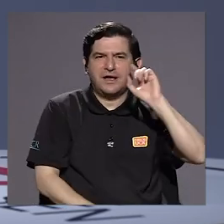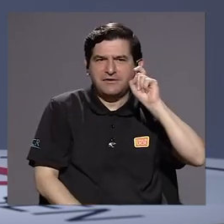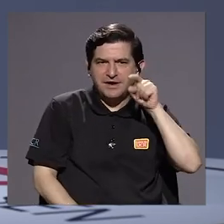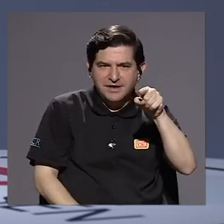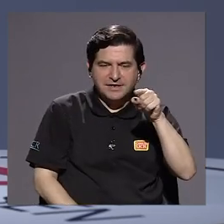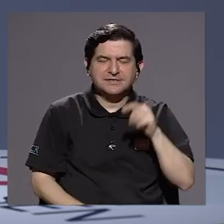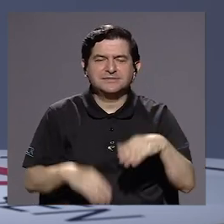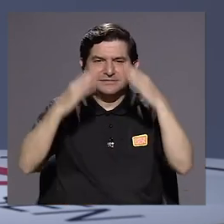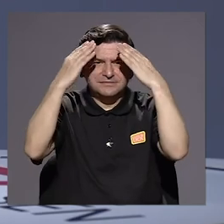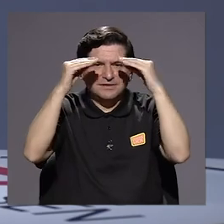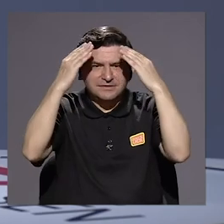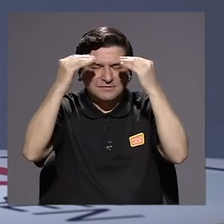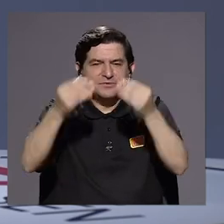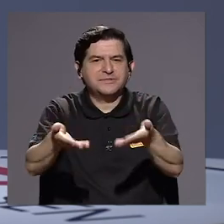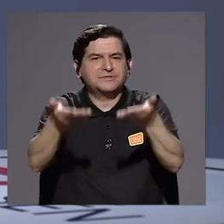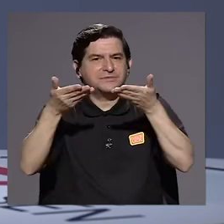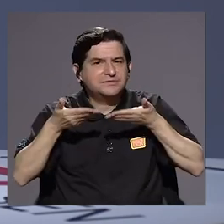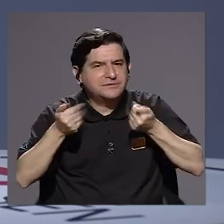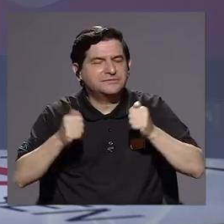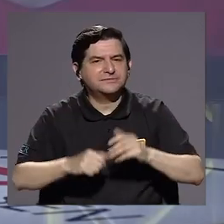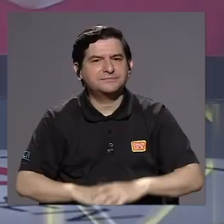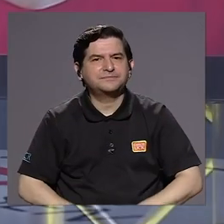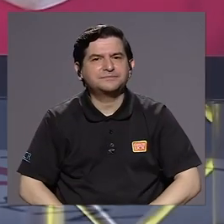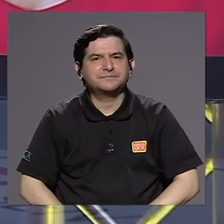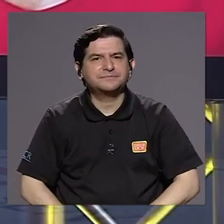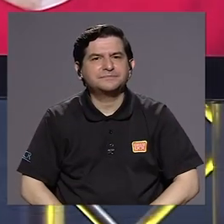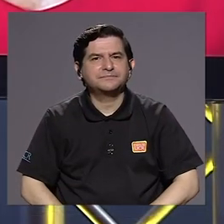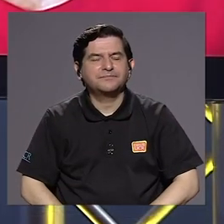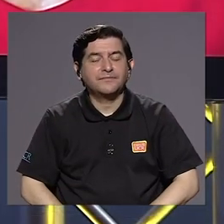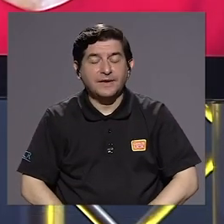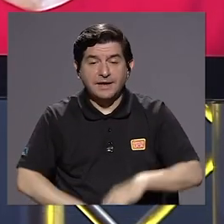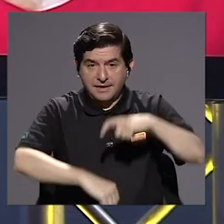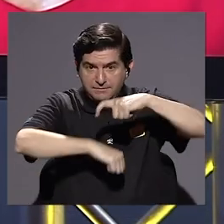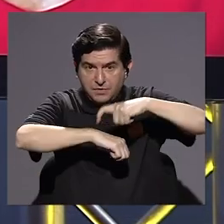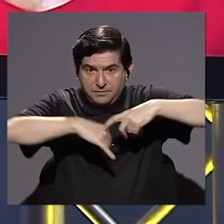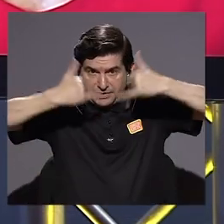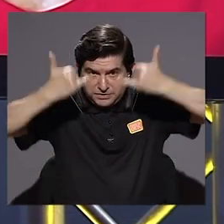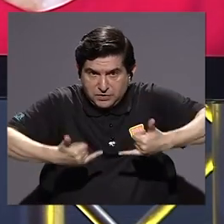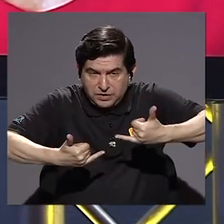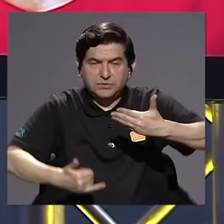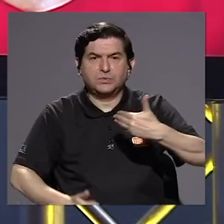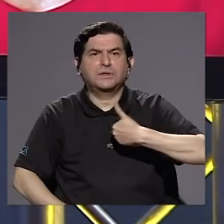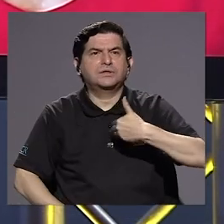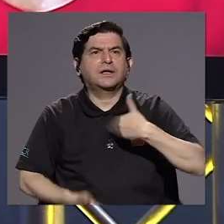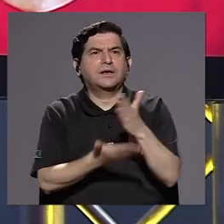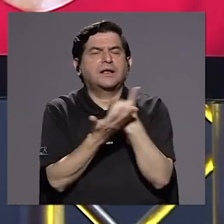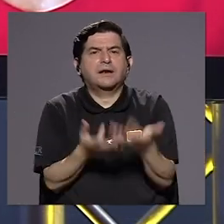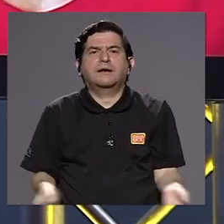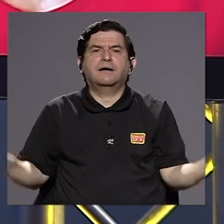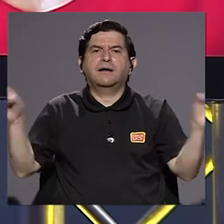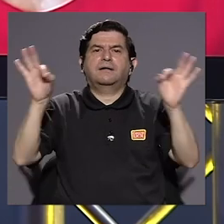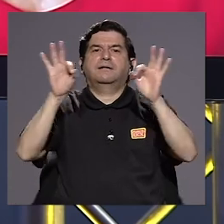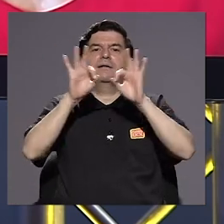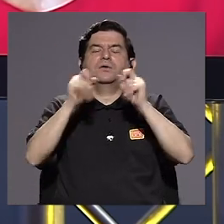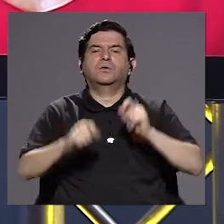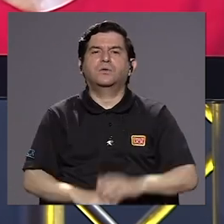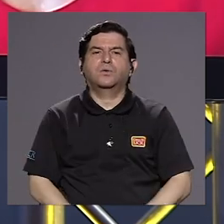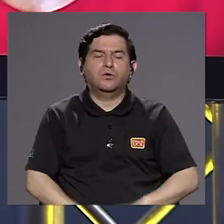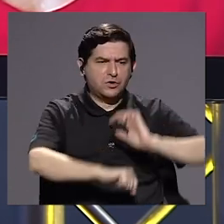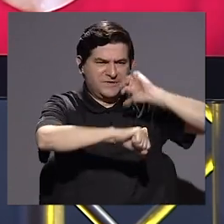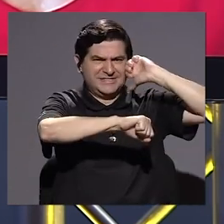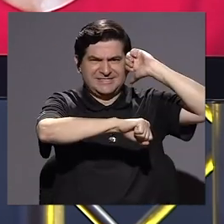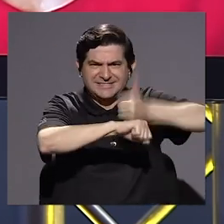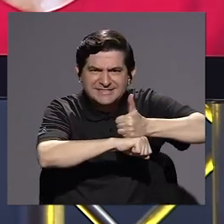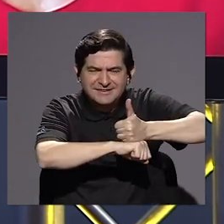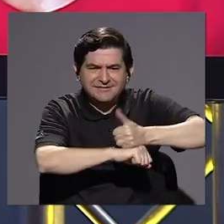que usted me ha comentado, doña Giselle? Sí, nosotros en este momento tenemos algo muy importante que es determinar